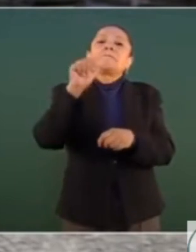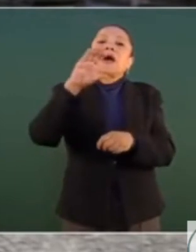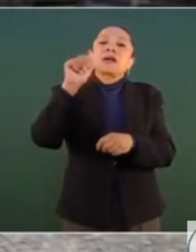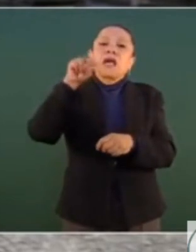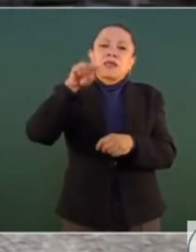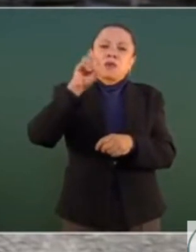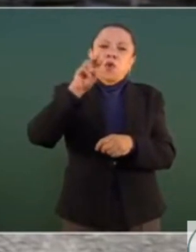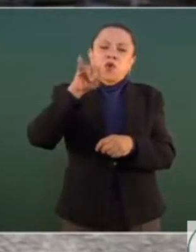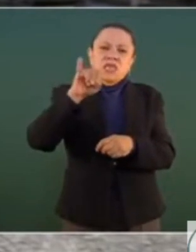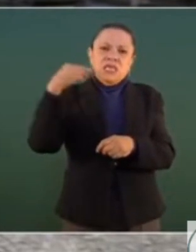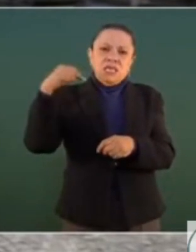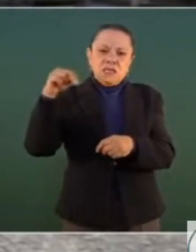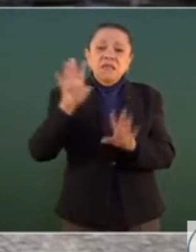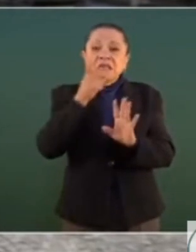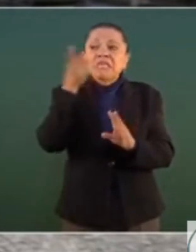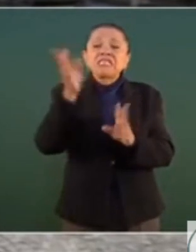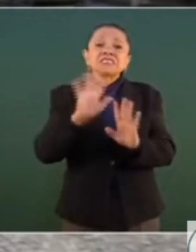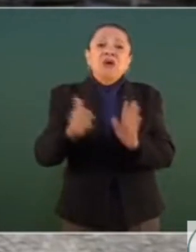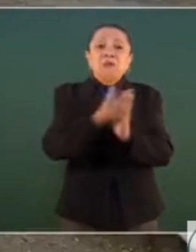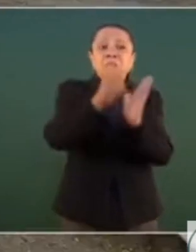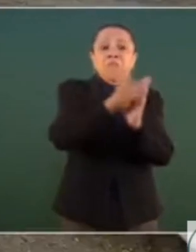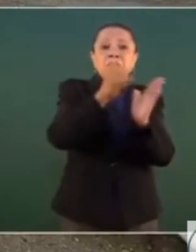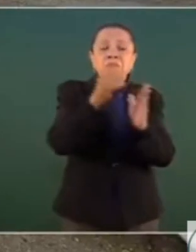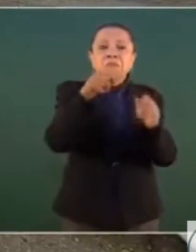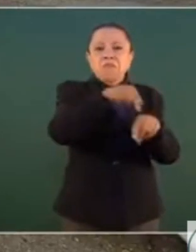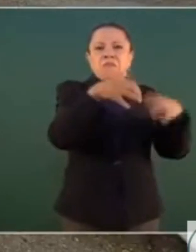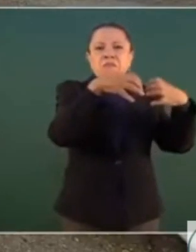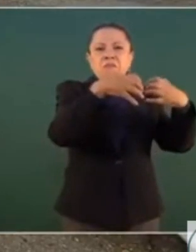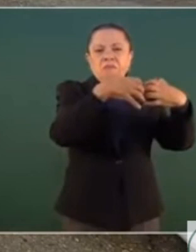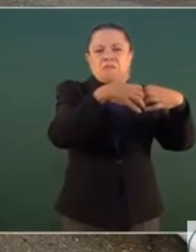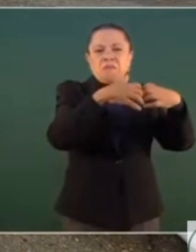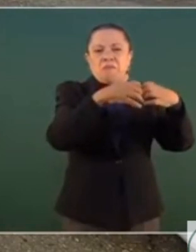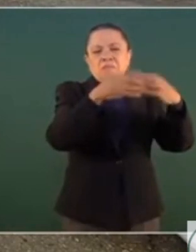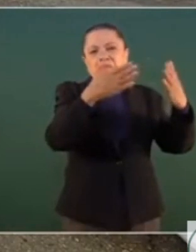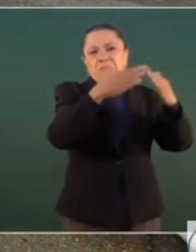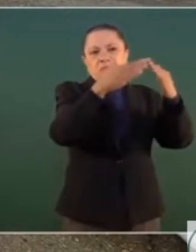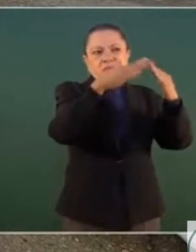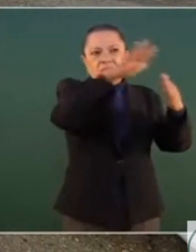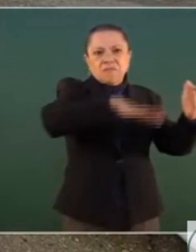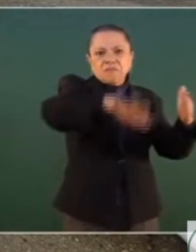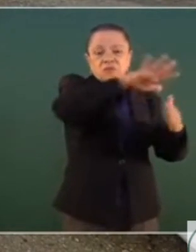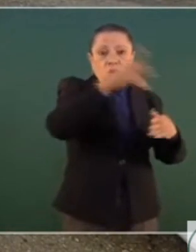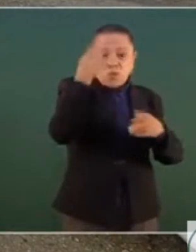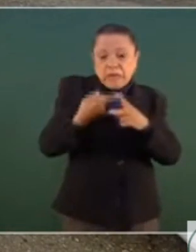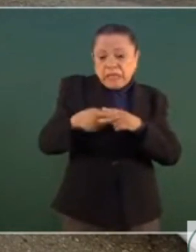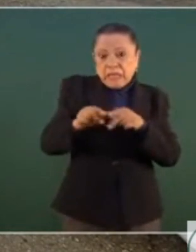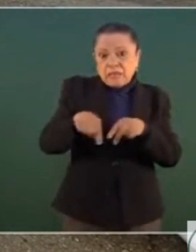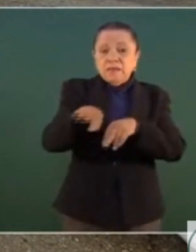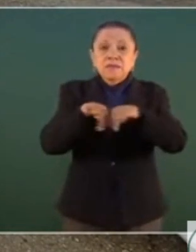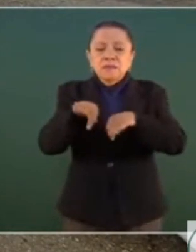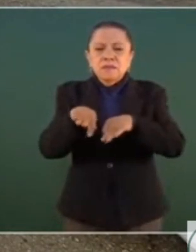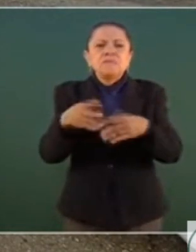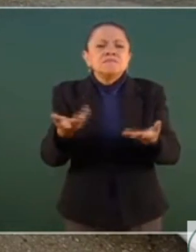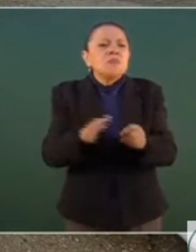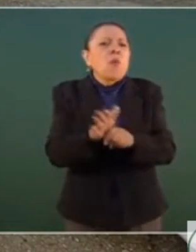febrero que ya estaba construyendo su planta y que ya estaba como en inicio de operación. Entonces, más o menos, ¿cuál es el